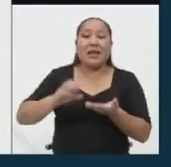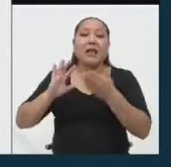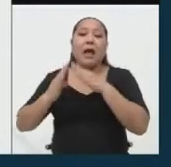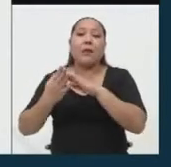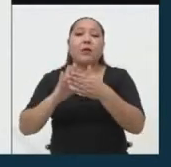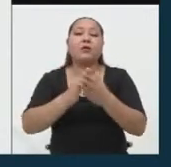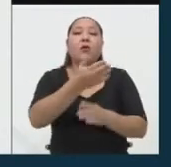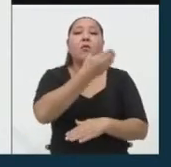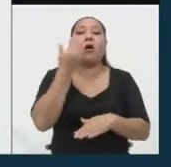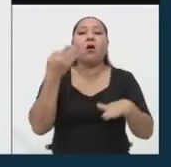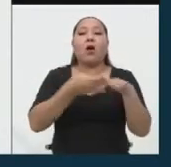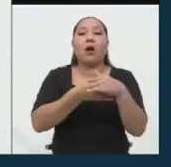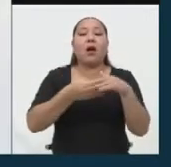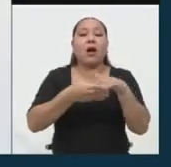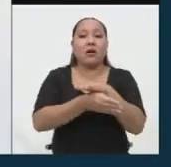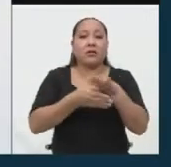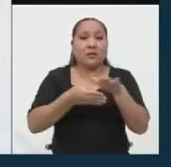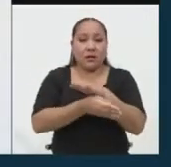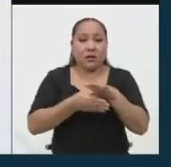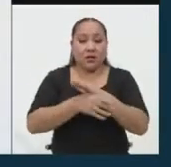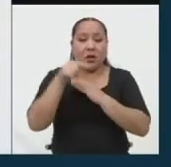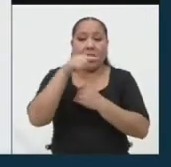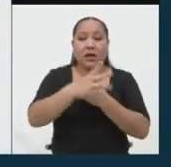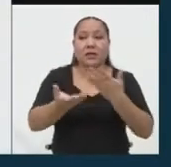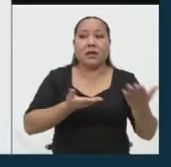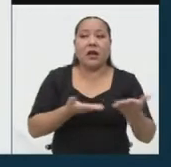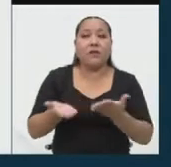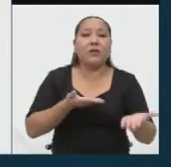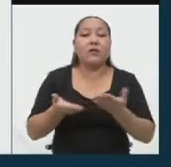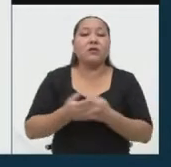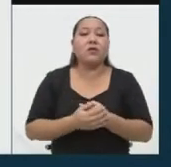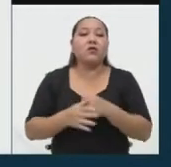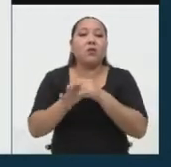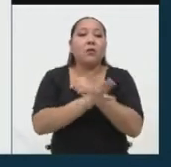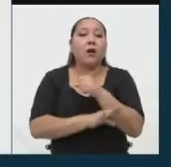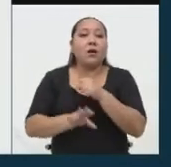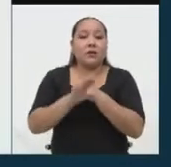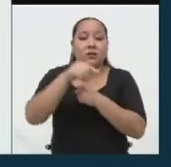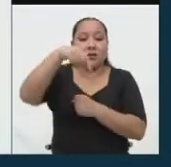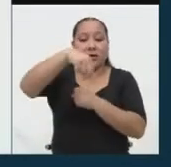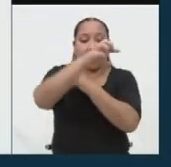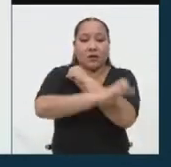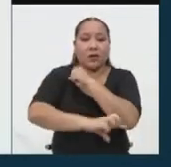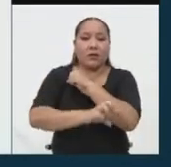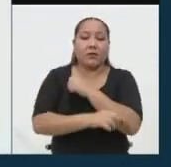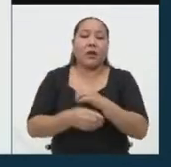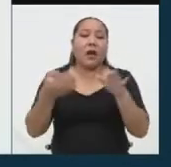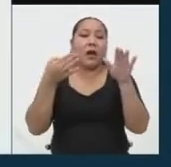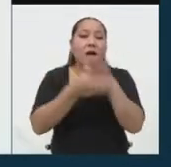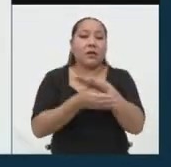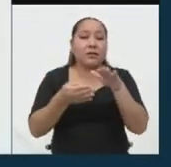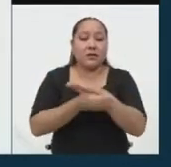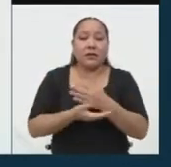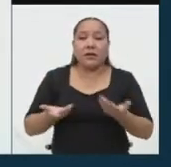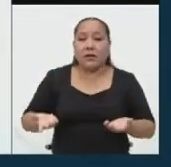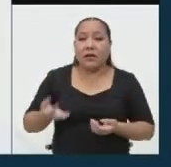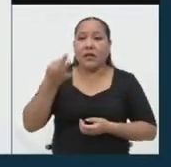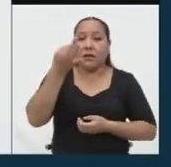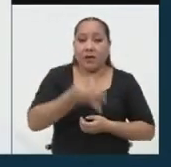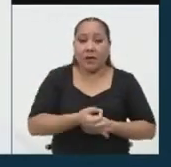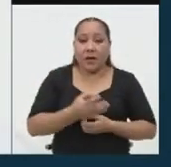acceso a lo que son los servicios básicos en nuestro país. Acceder a tener